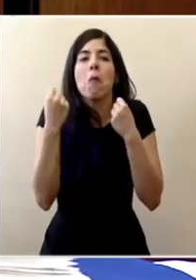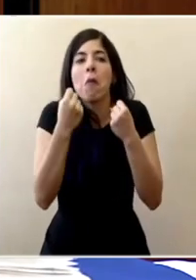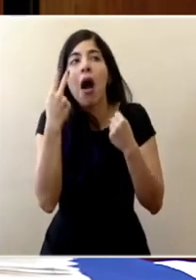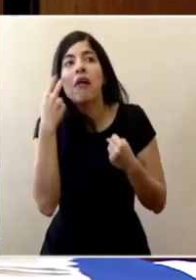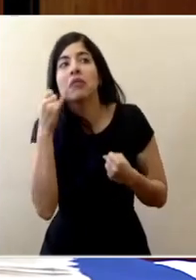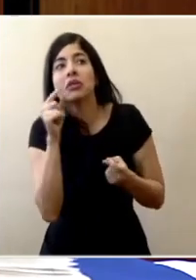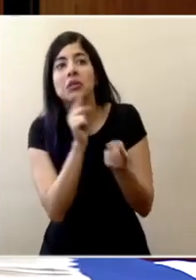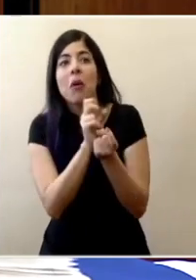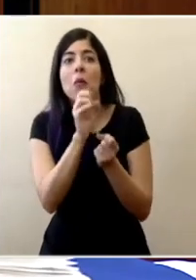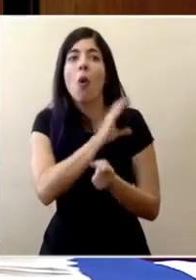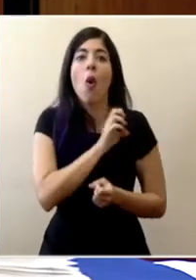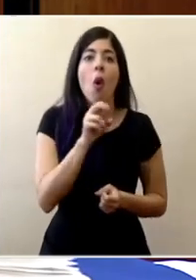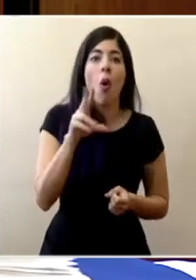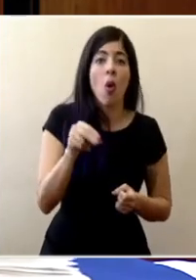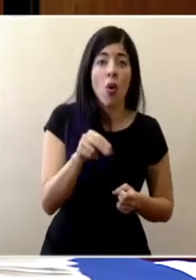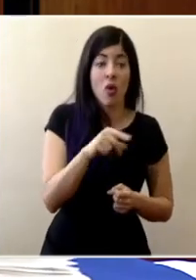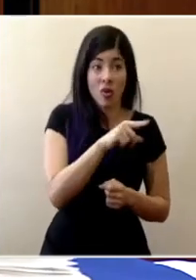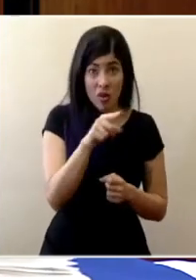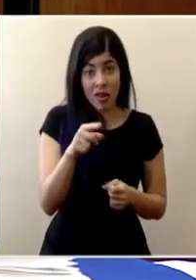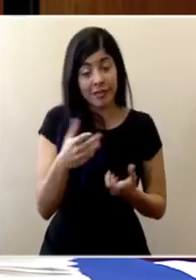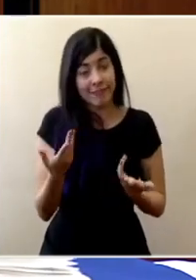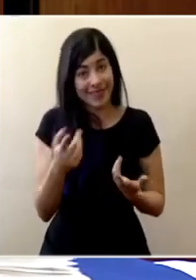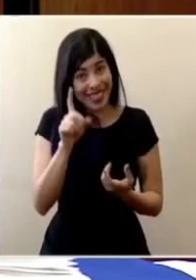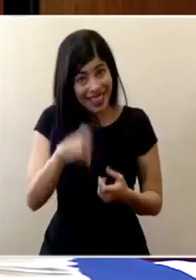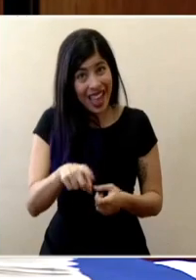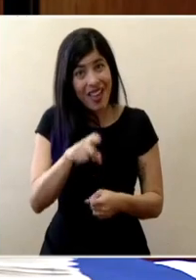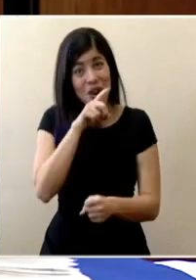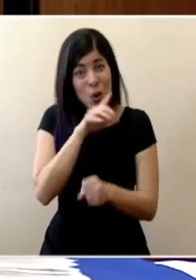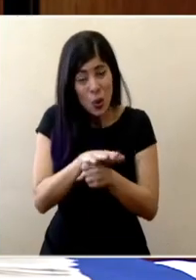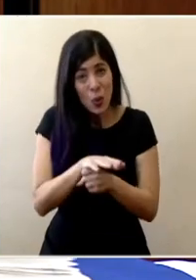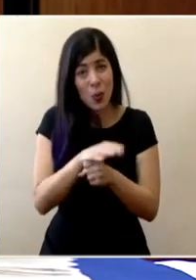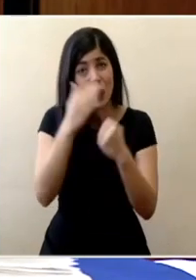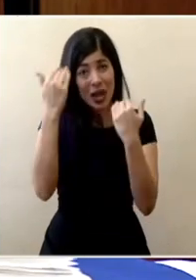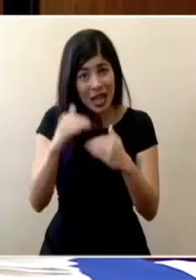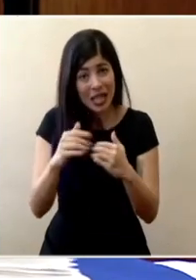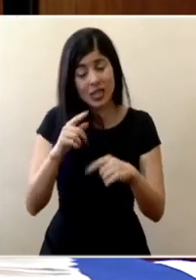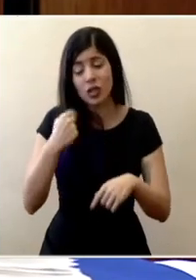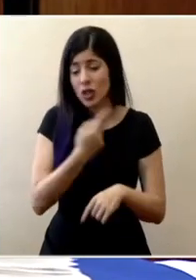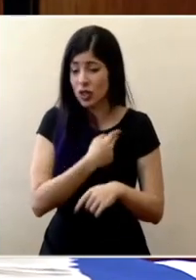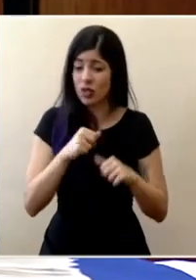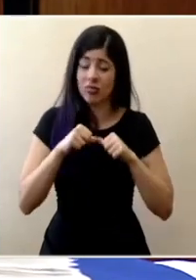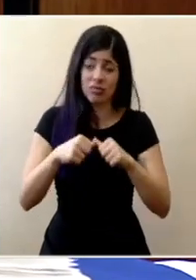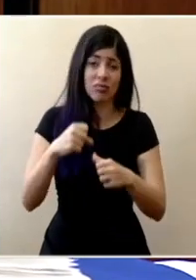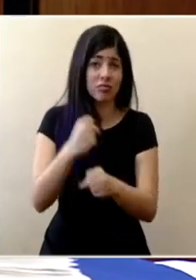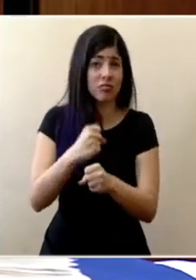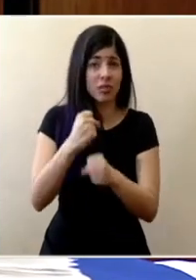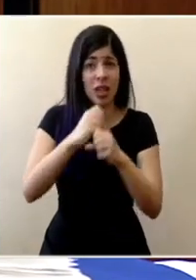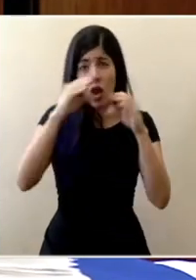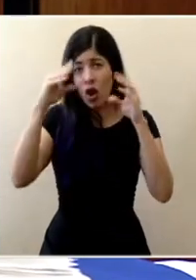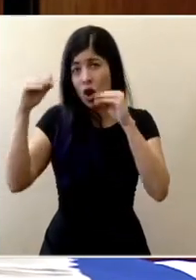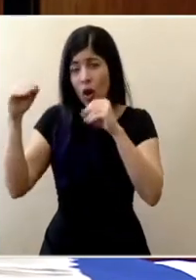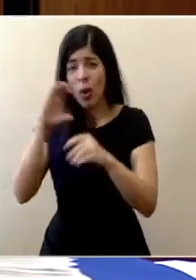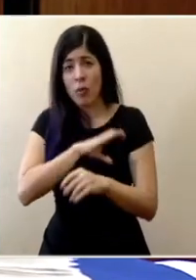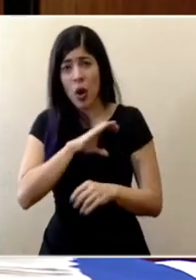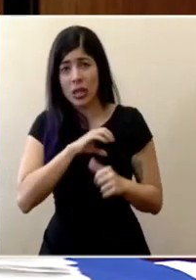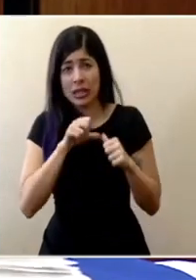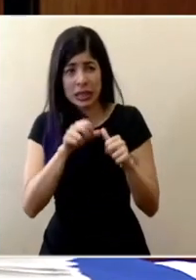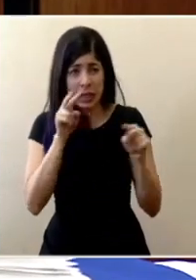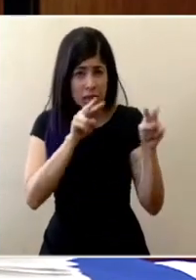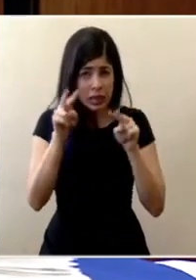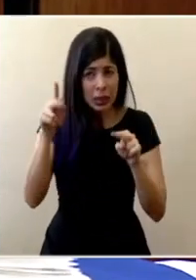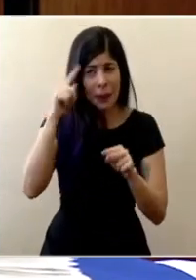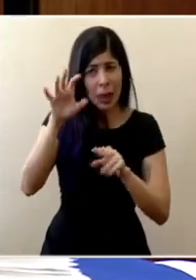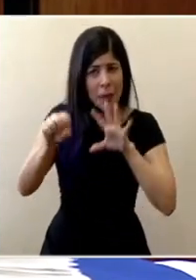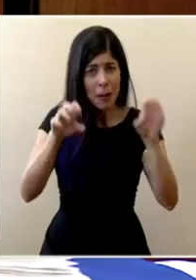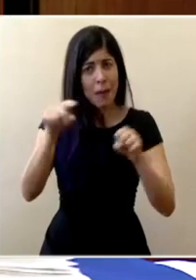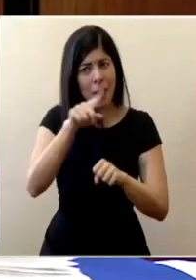intercepta o no. Y debemos decir que tienen que cumplir con esta restricción y que vamos a seguir trabajando en las noches para que se acate